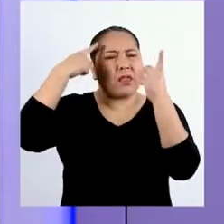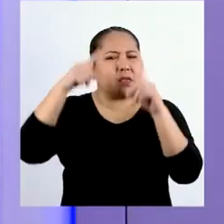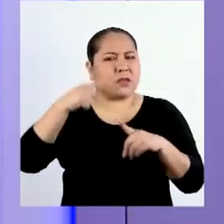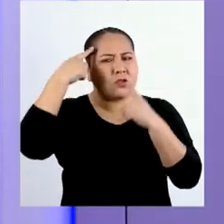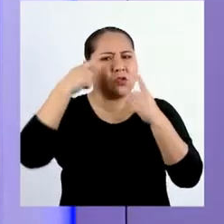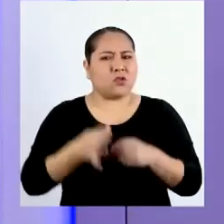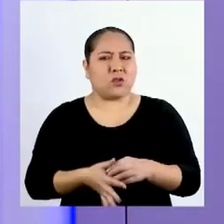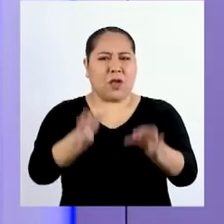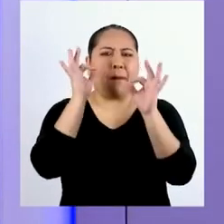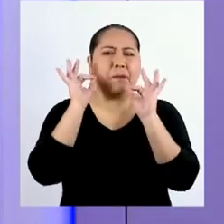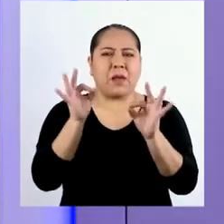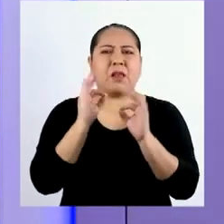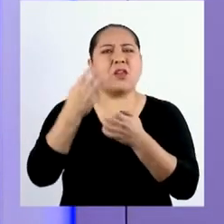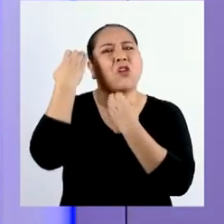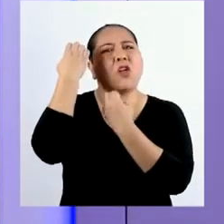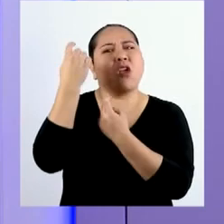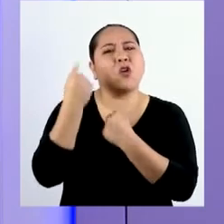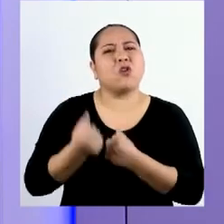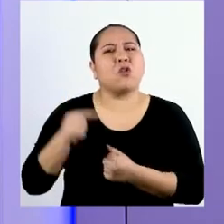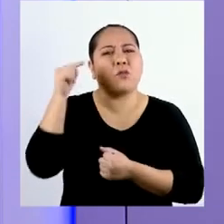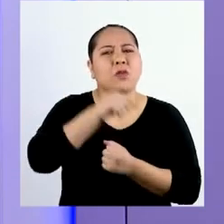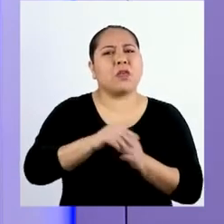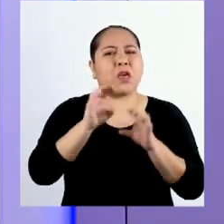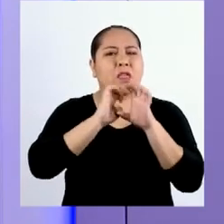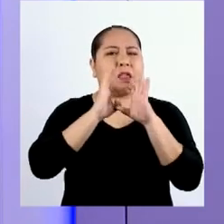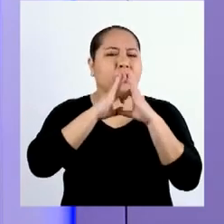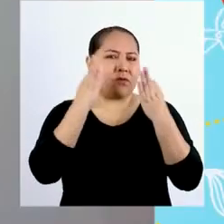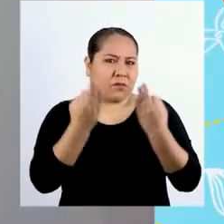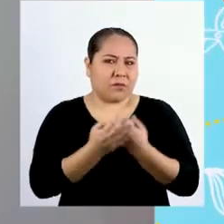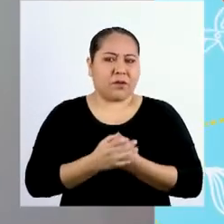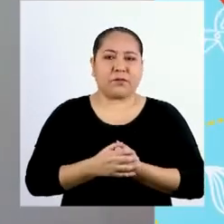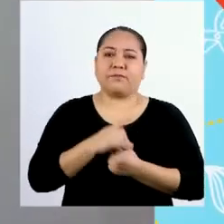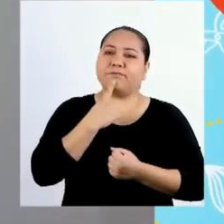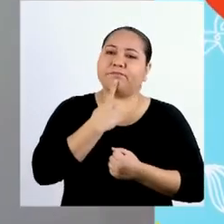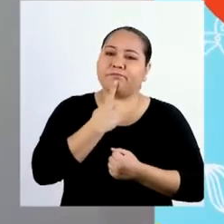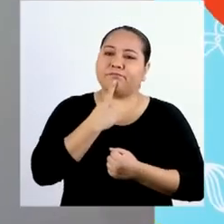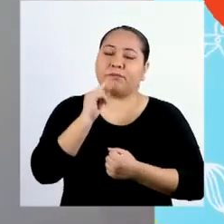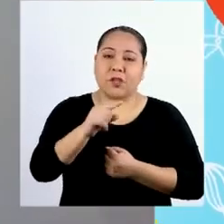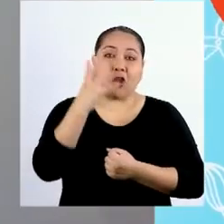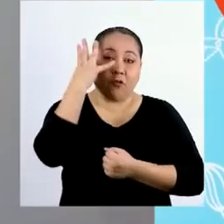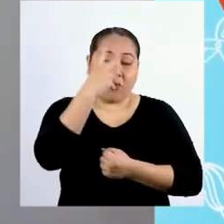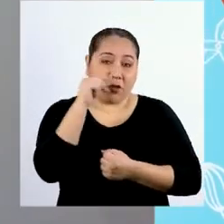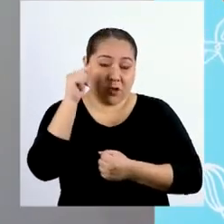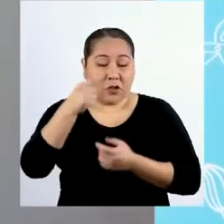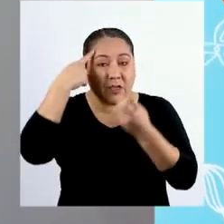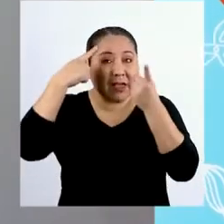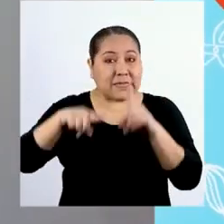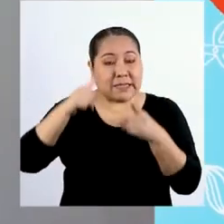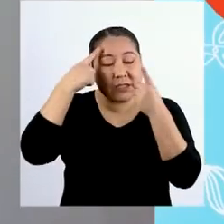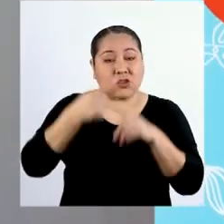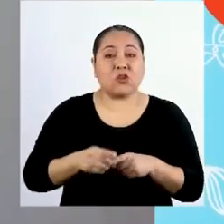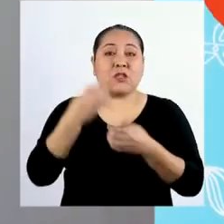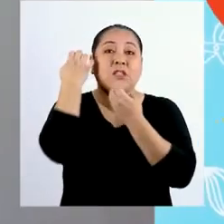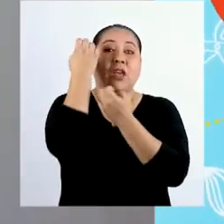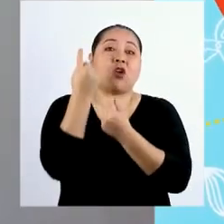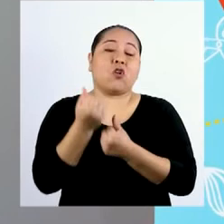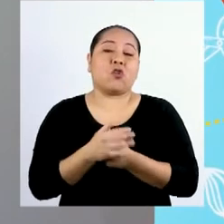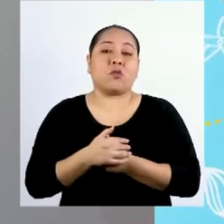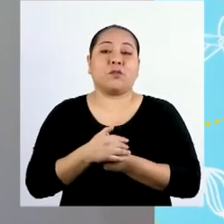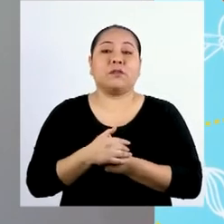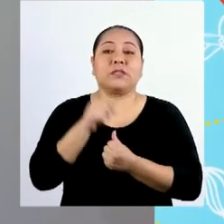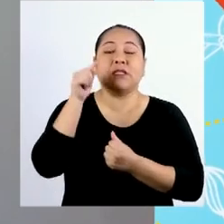decisiones ponen en riesgo la economía de nuestras familias? Bueno, lo bonito de las decisiones económicas